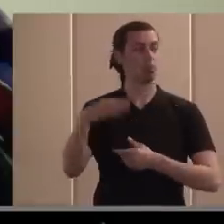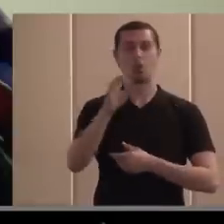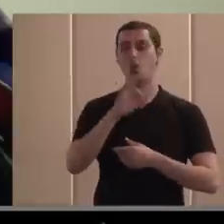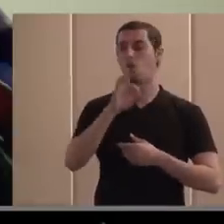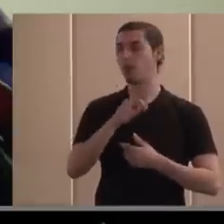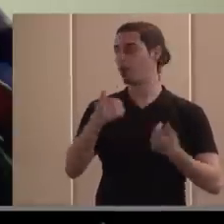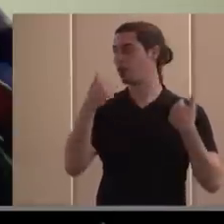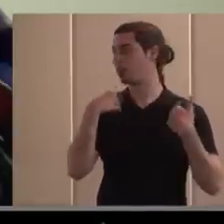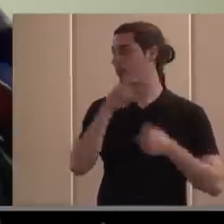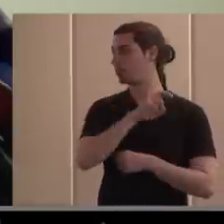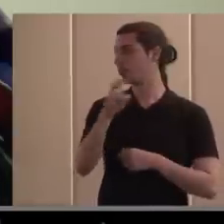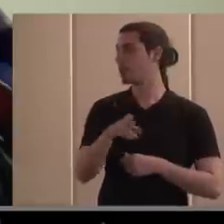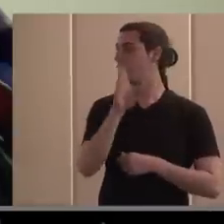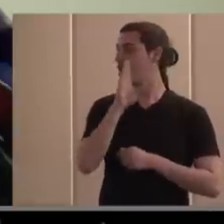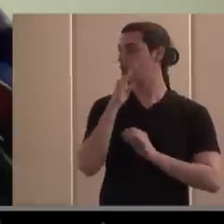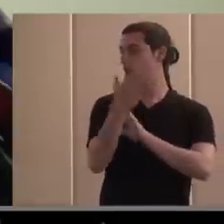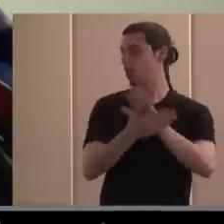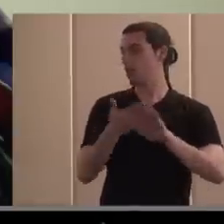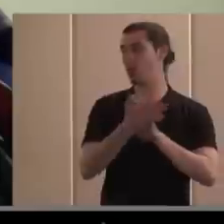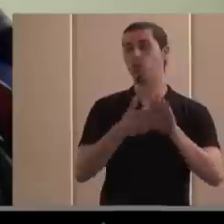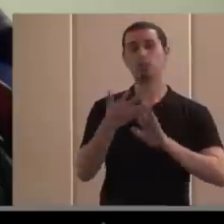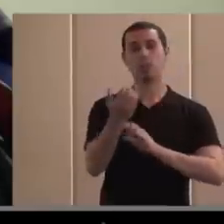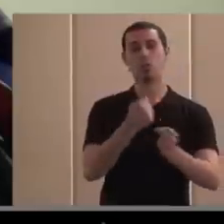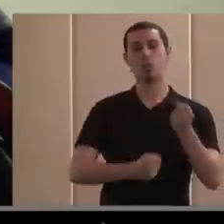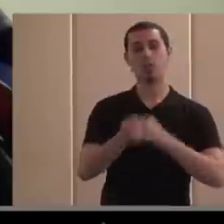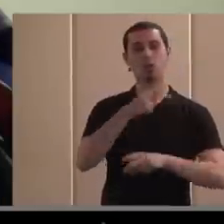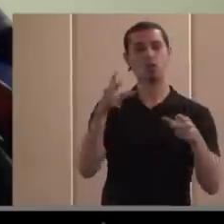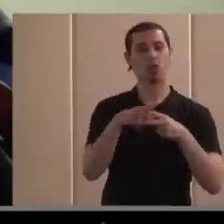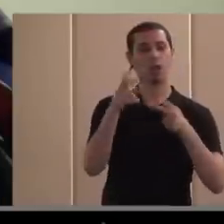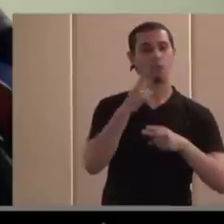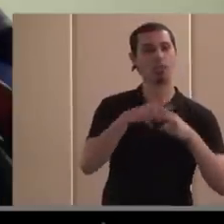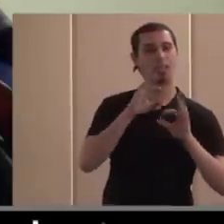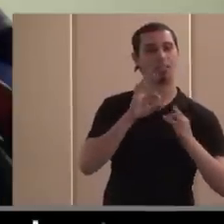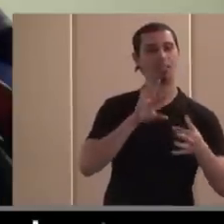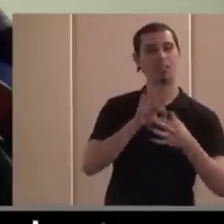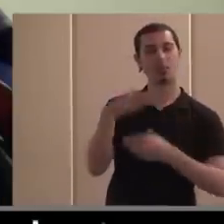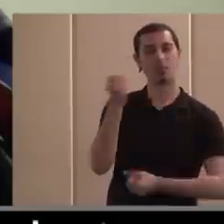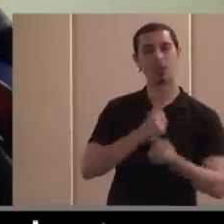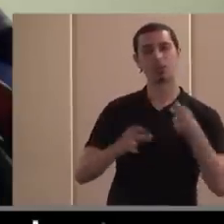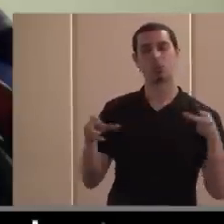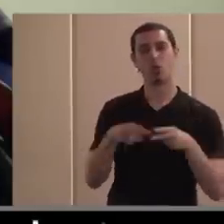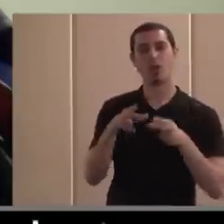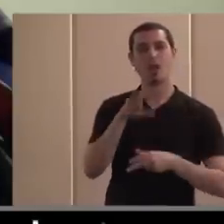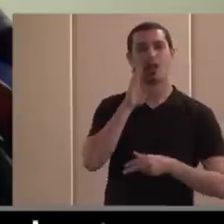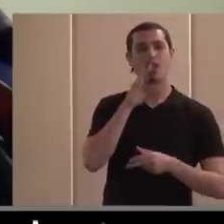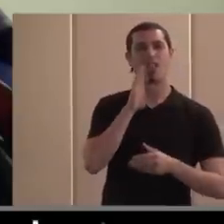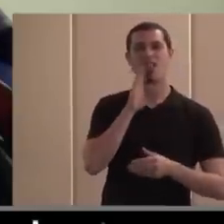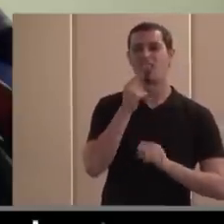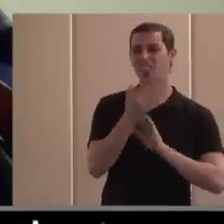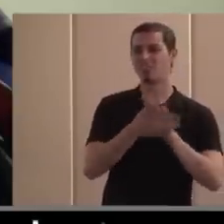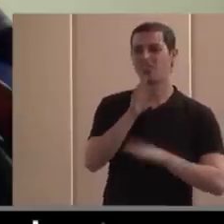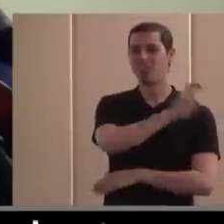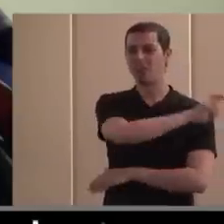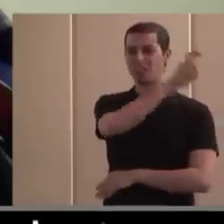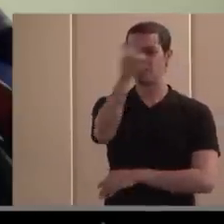etcétera etcétera cuando hablamos de economía social y de políticas de economía social no crees que con una diversidad tan grande es muy